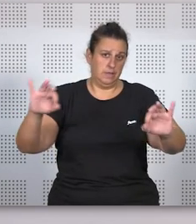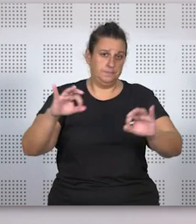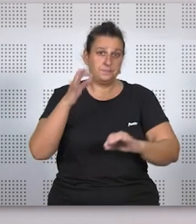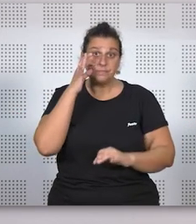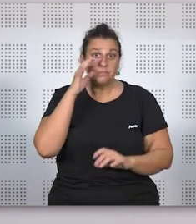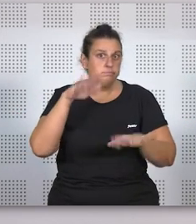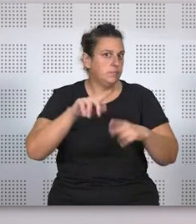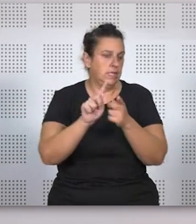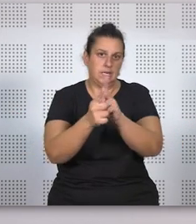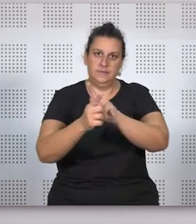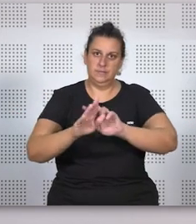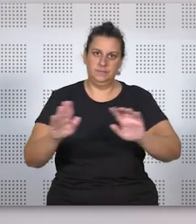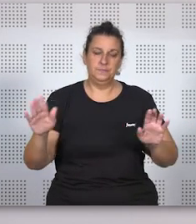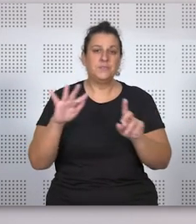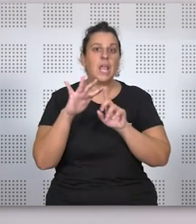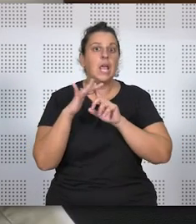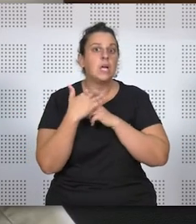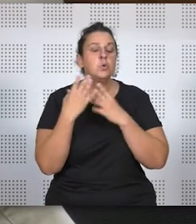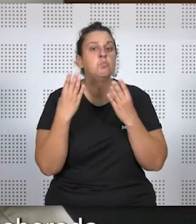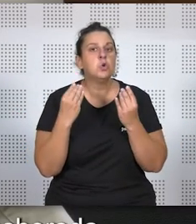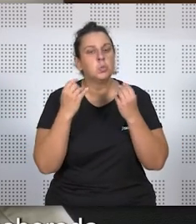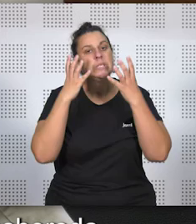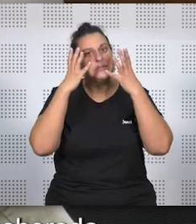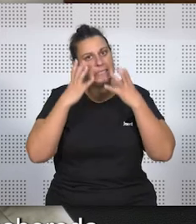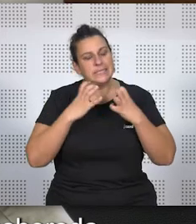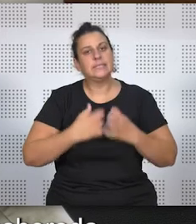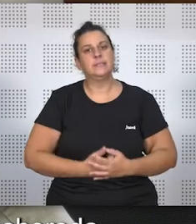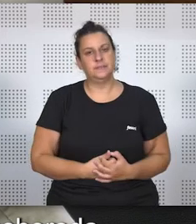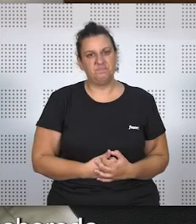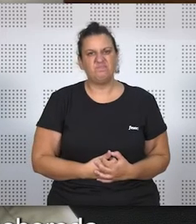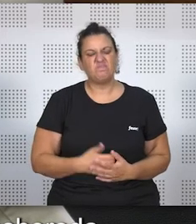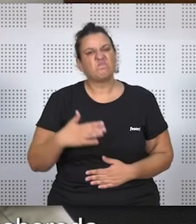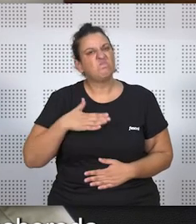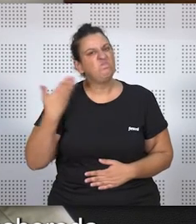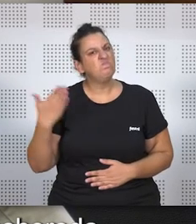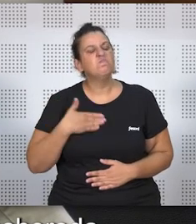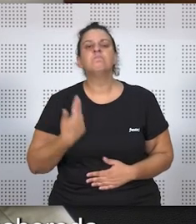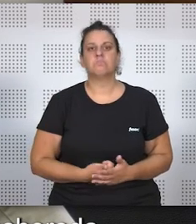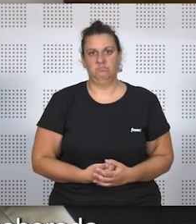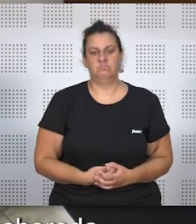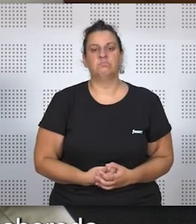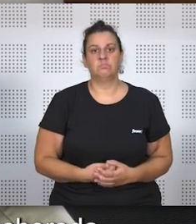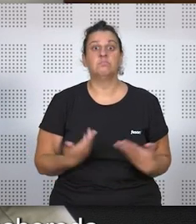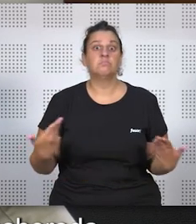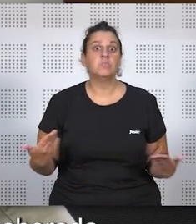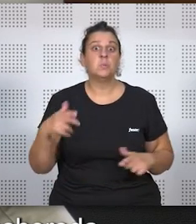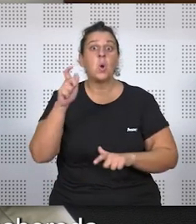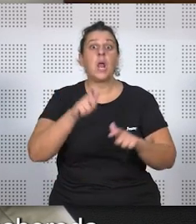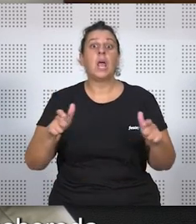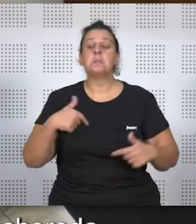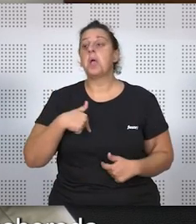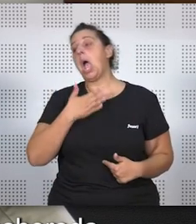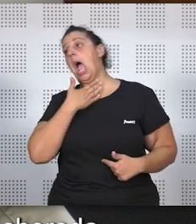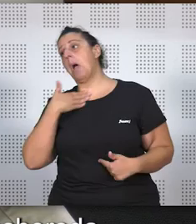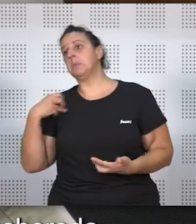todo lo contrario, casos muy tristes, muy lamentables, la verdad. Porque ya te digo, la gente no deshereda porque